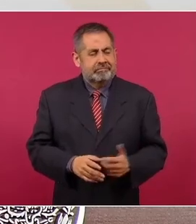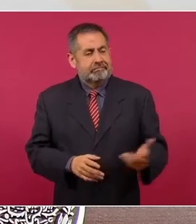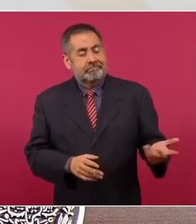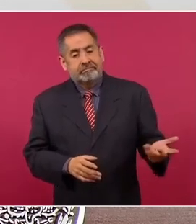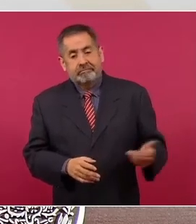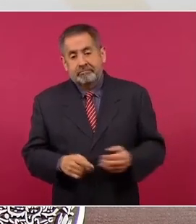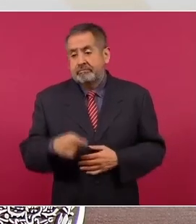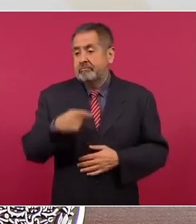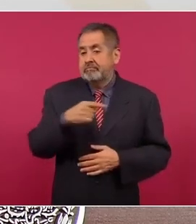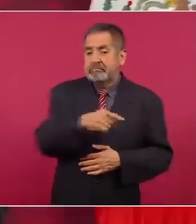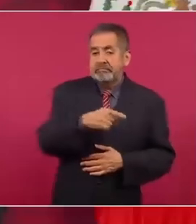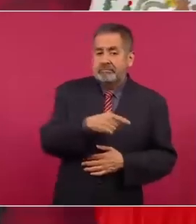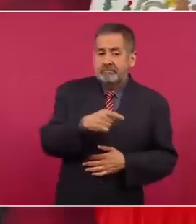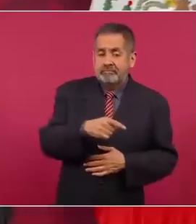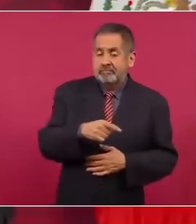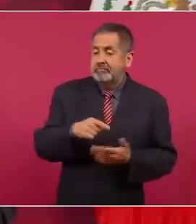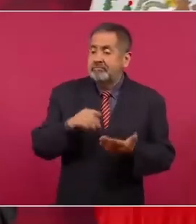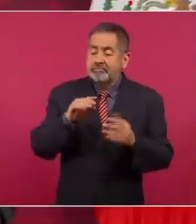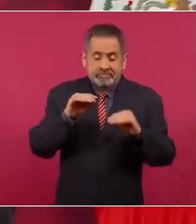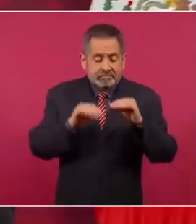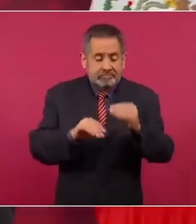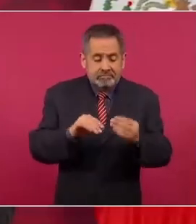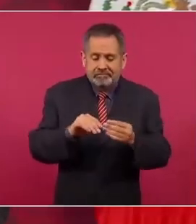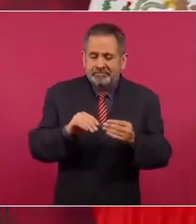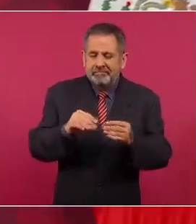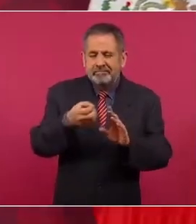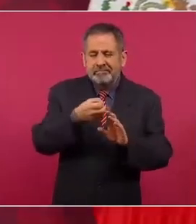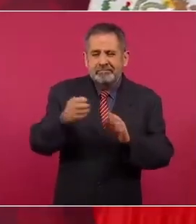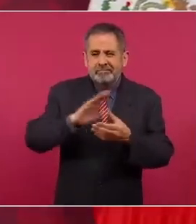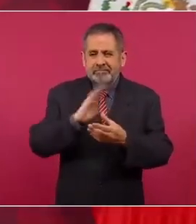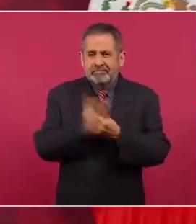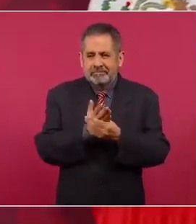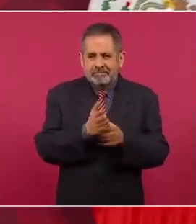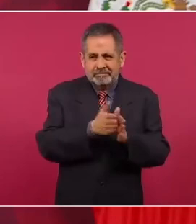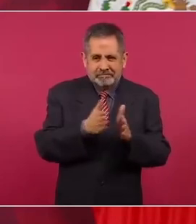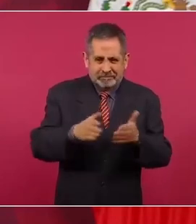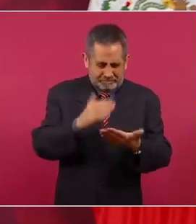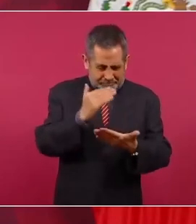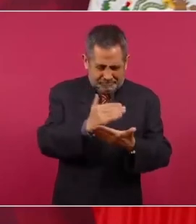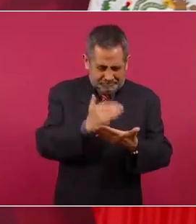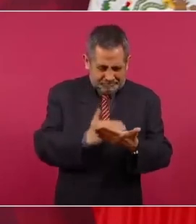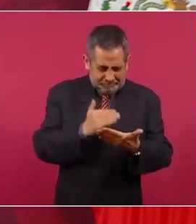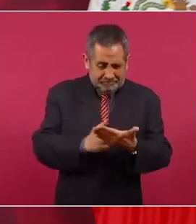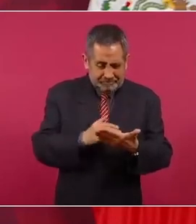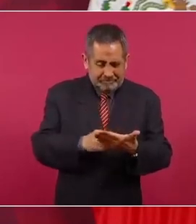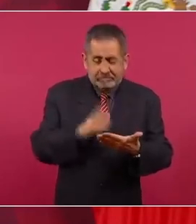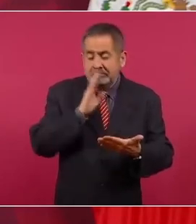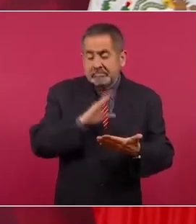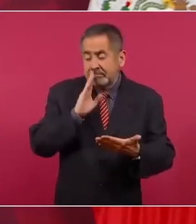es que estaba mal integrada la averiguación. Lo mismo.